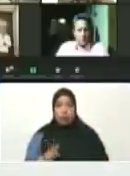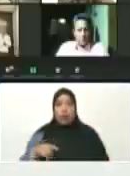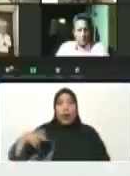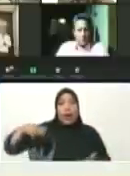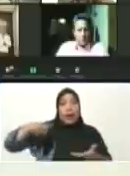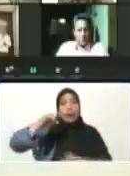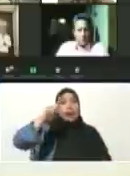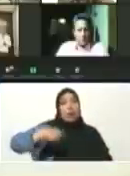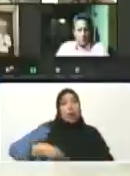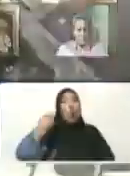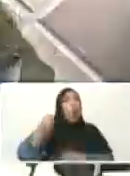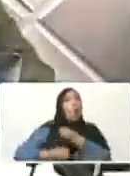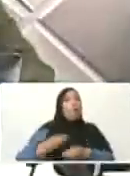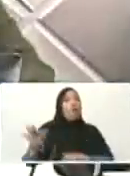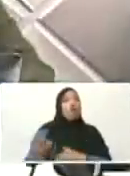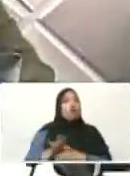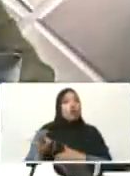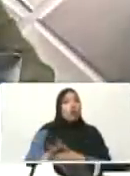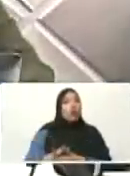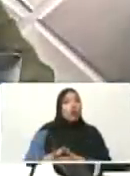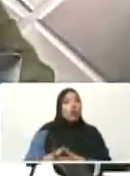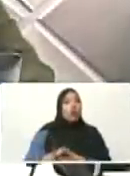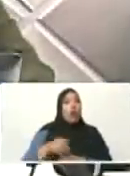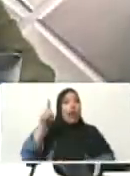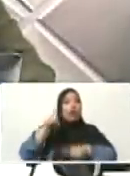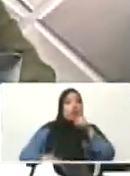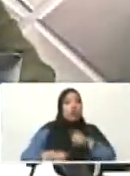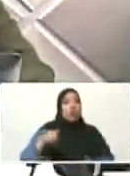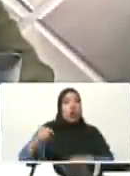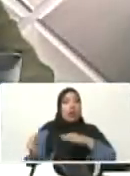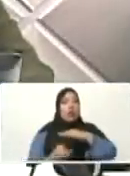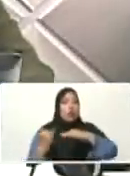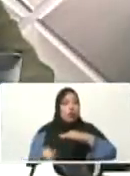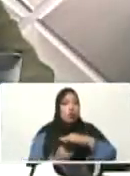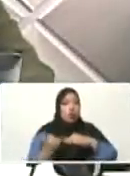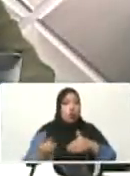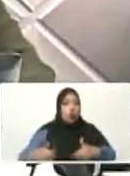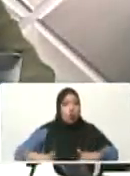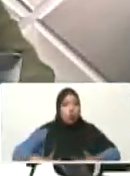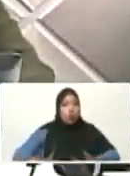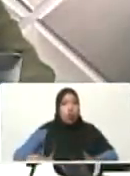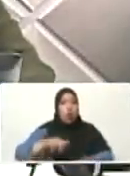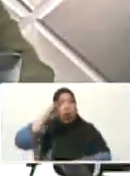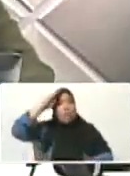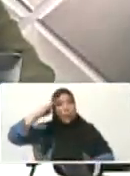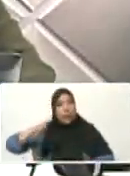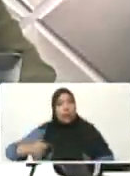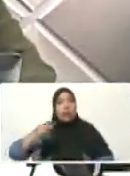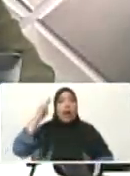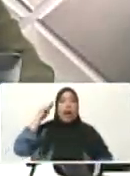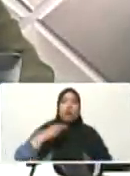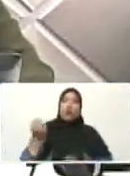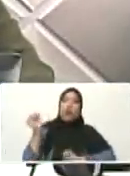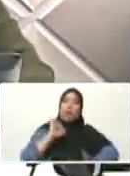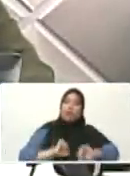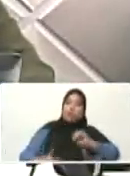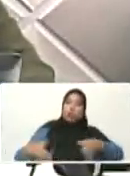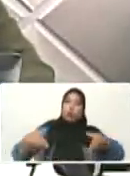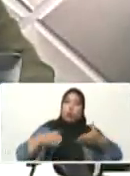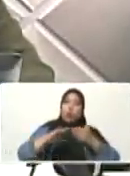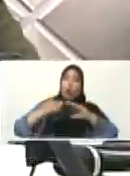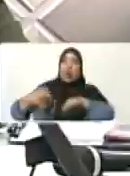cómo funcionan la logística, las instituciones, la fuerza armada, el poder popular, las